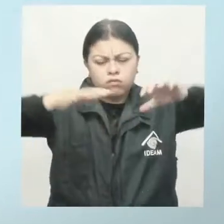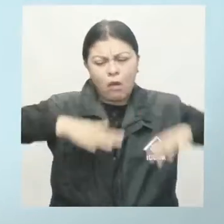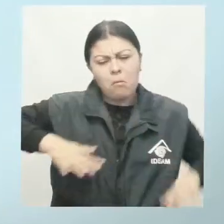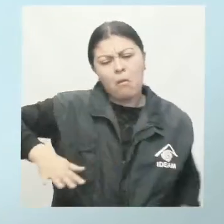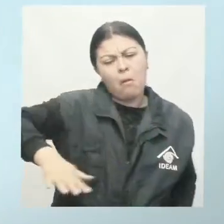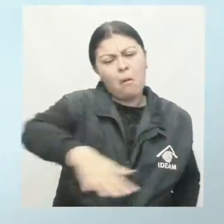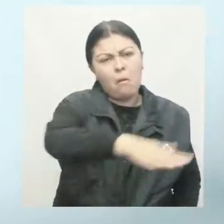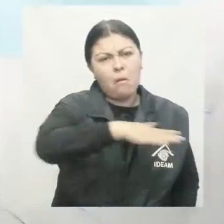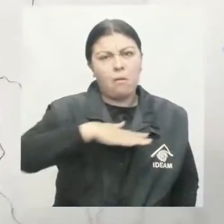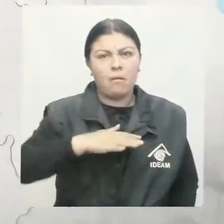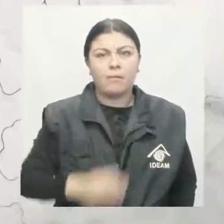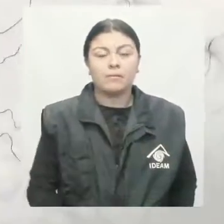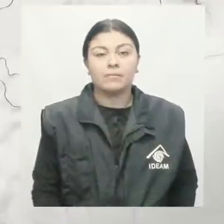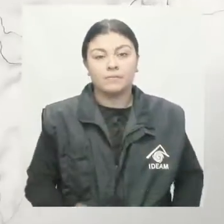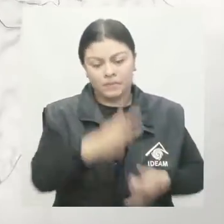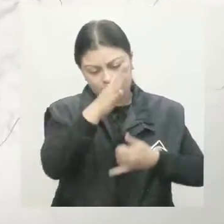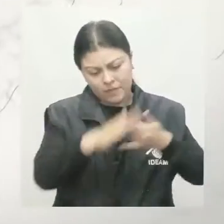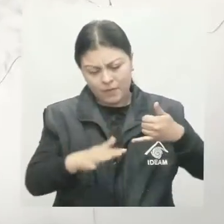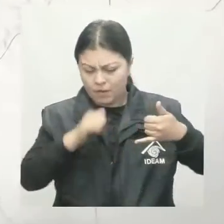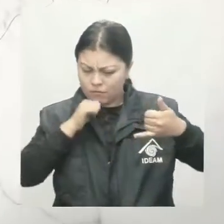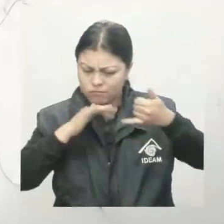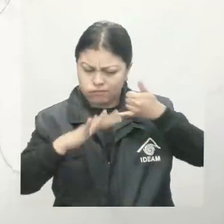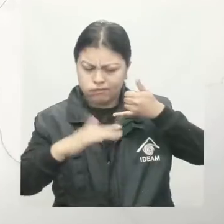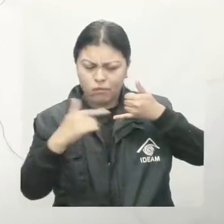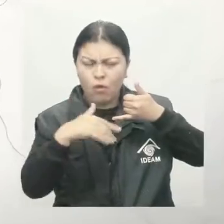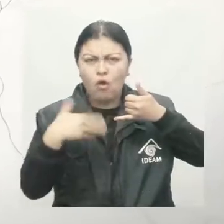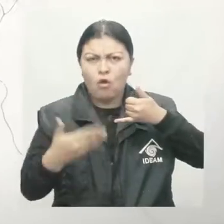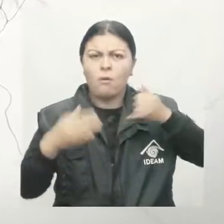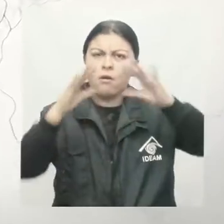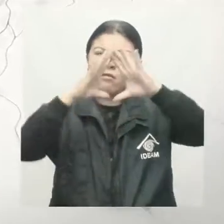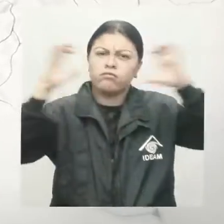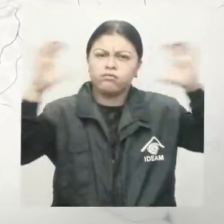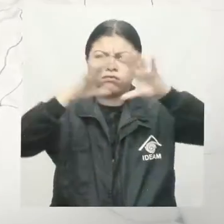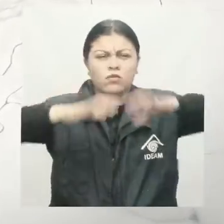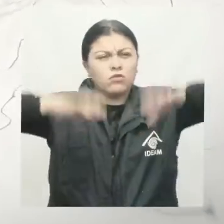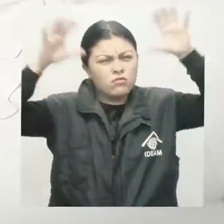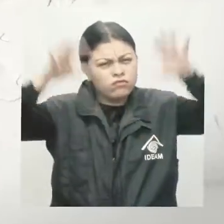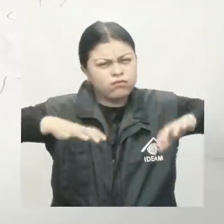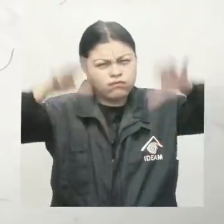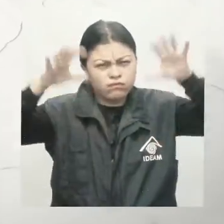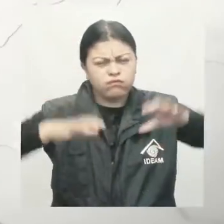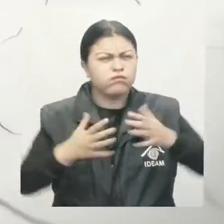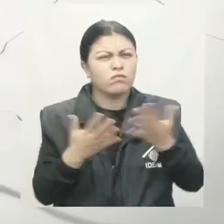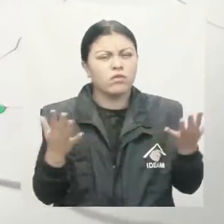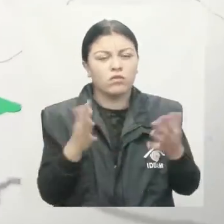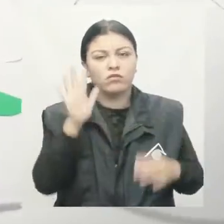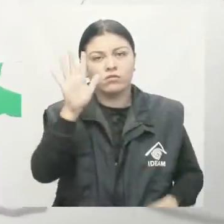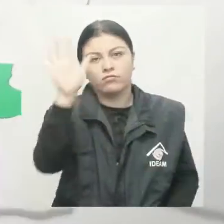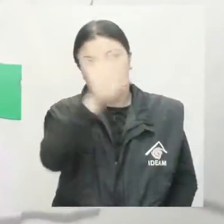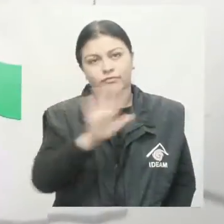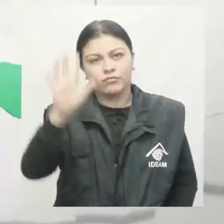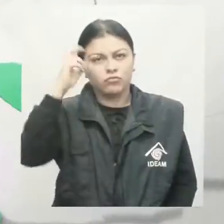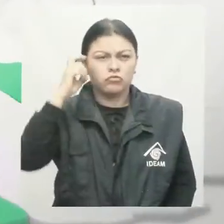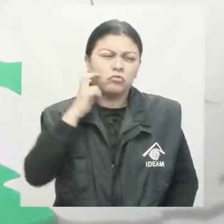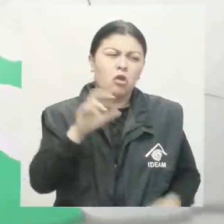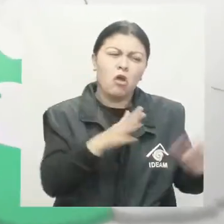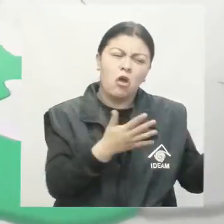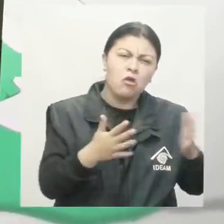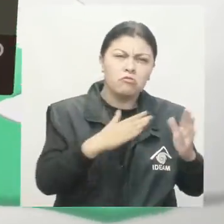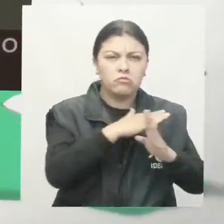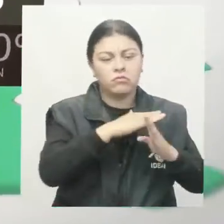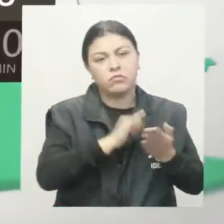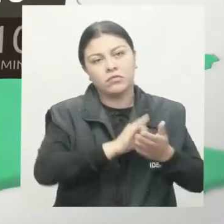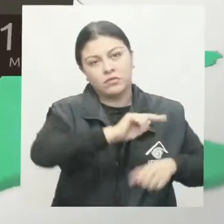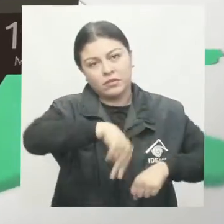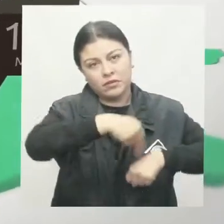El litoral del Pacífico espera nubes densas con lluvias fuertes en el departamento del Chocó y más moderadas en Nariño, Cauca y Valle